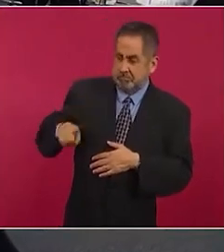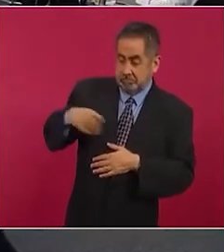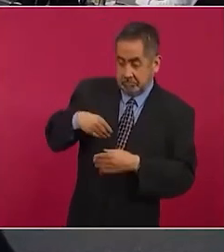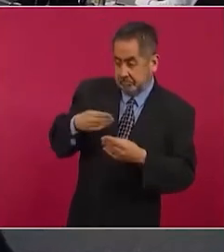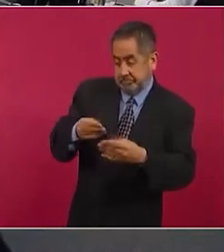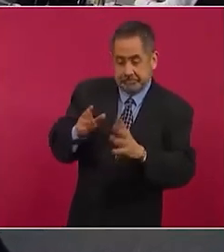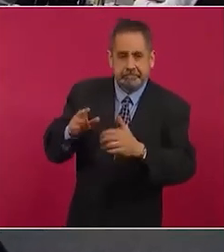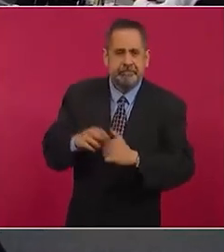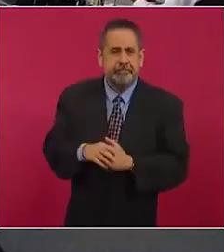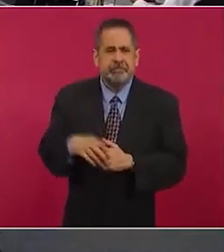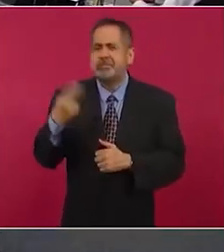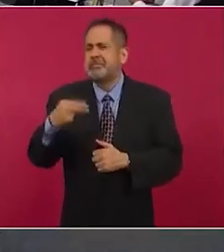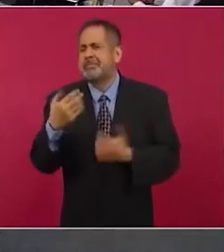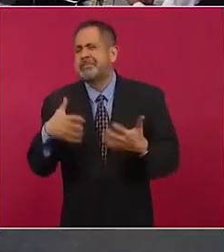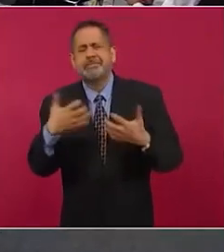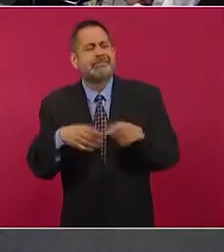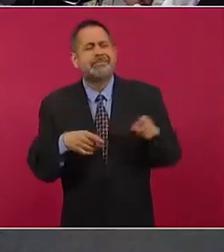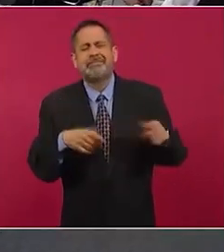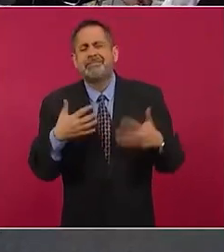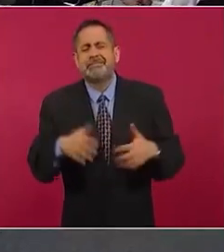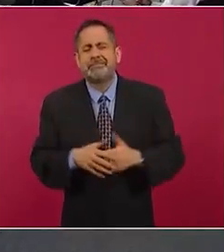¿no? ¿Cómo se llama la empresa?